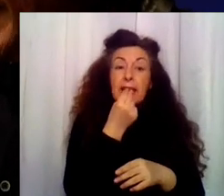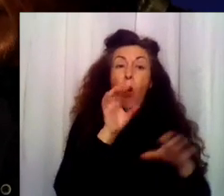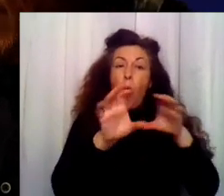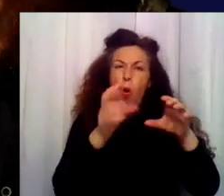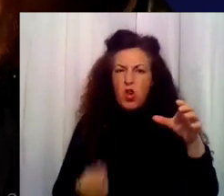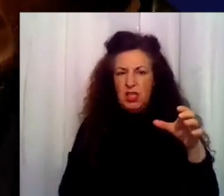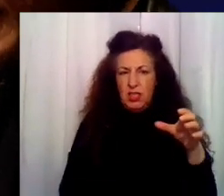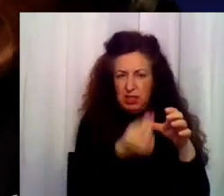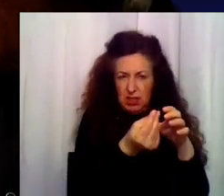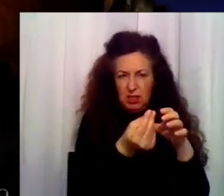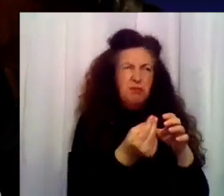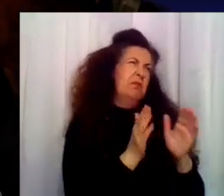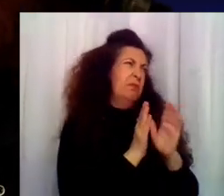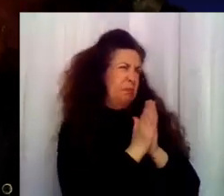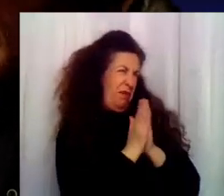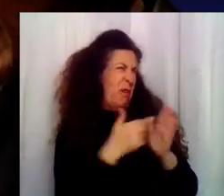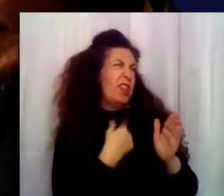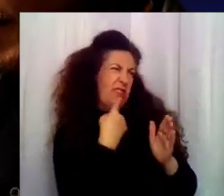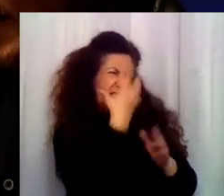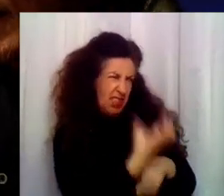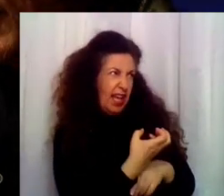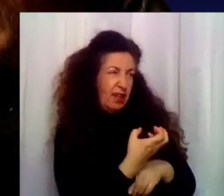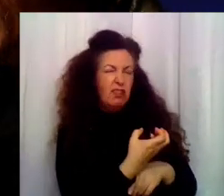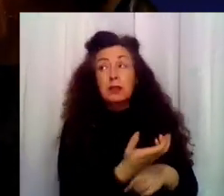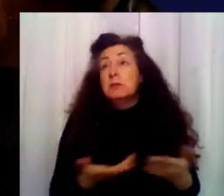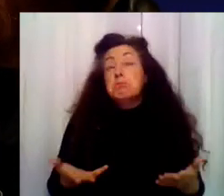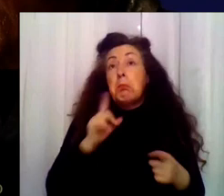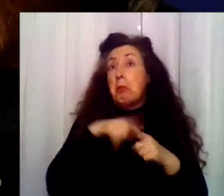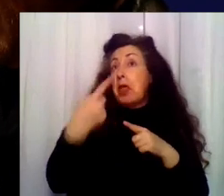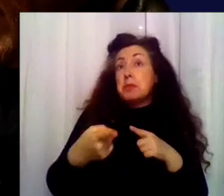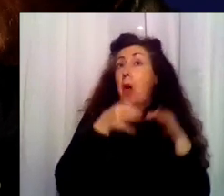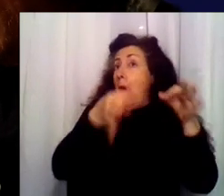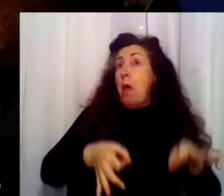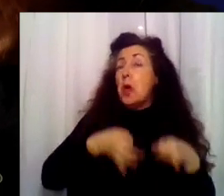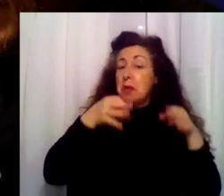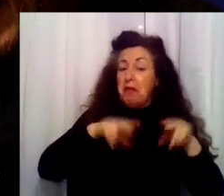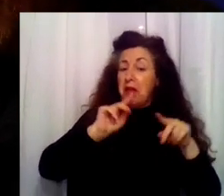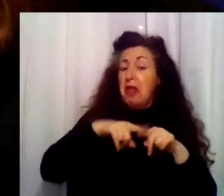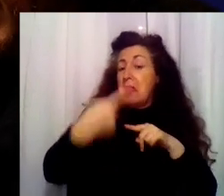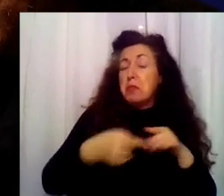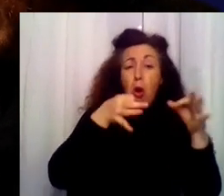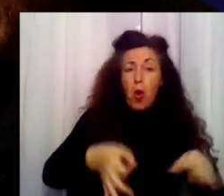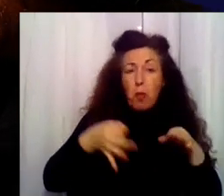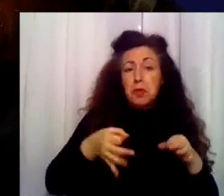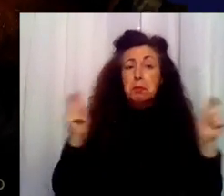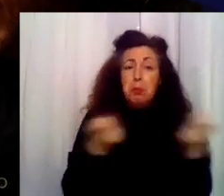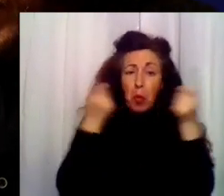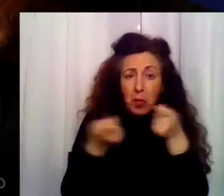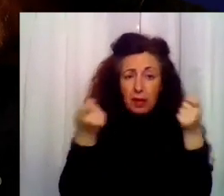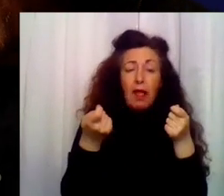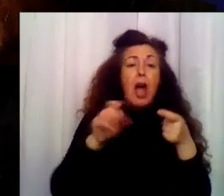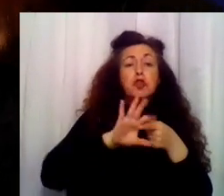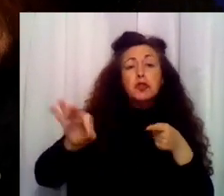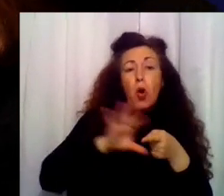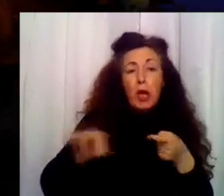serio. Así está, 18. Yo qué sé, yo qué sé, lo de siempre. Hombre, pues, no sé, hacer anuncios de chorizos, de robots,